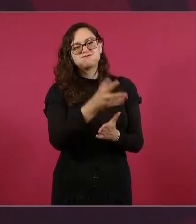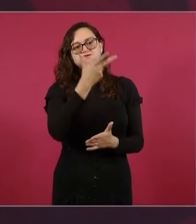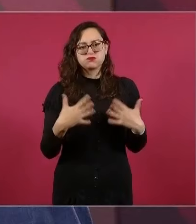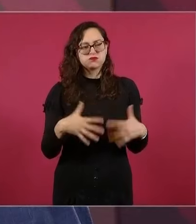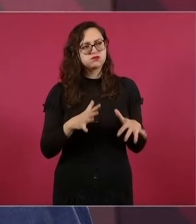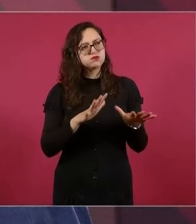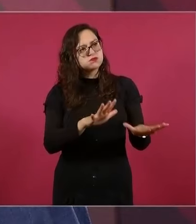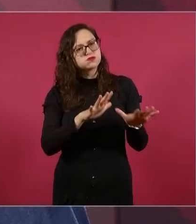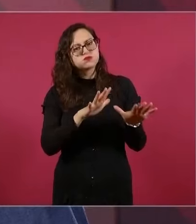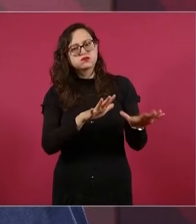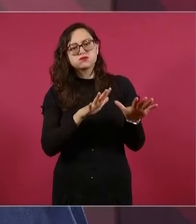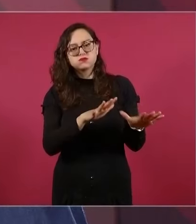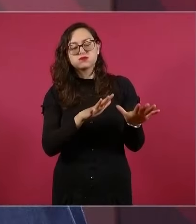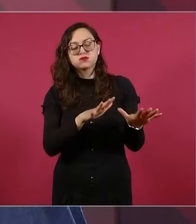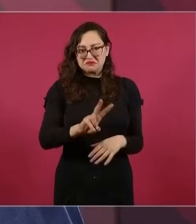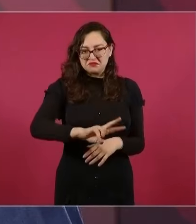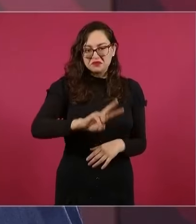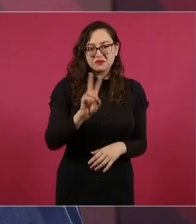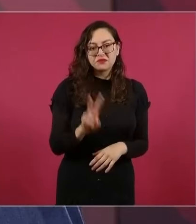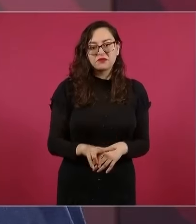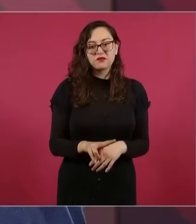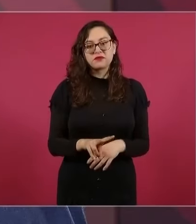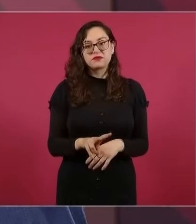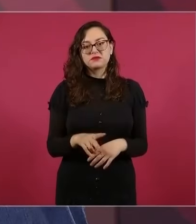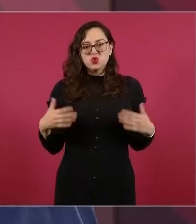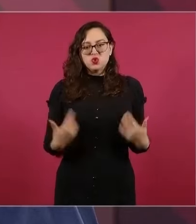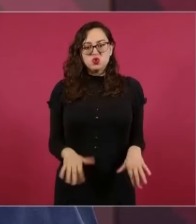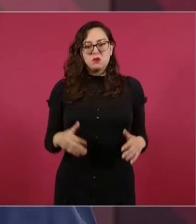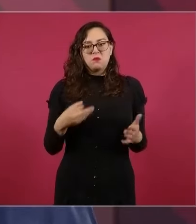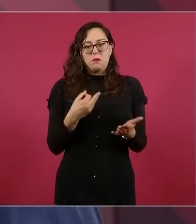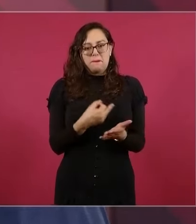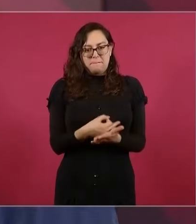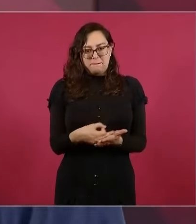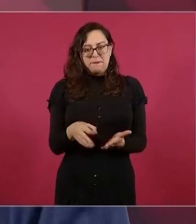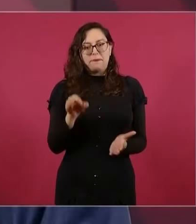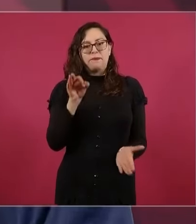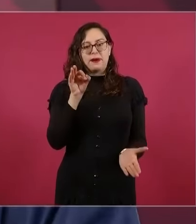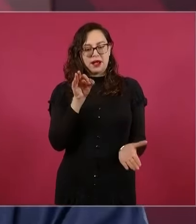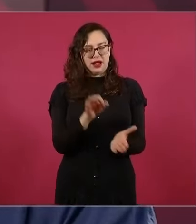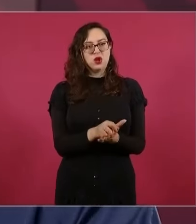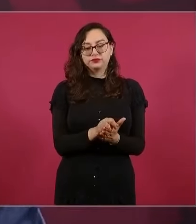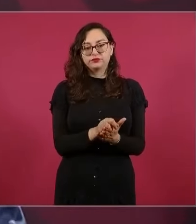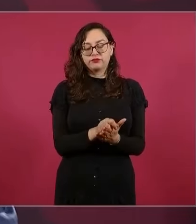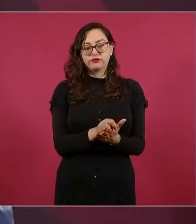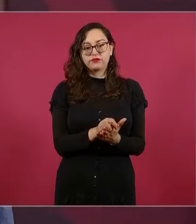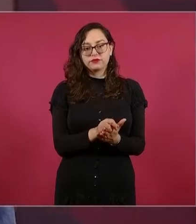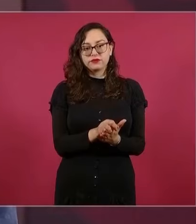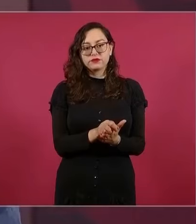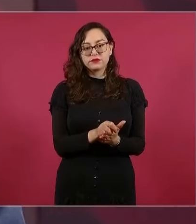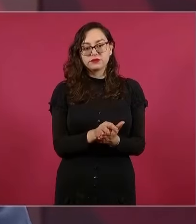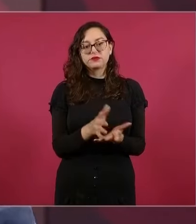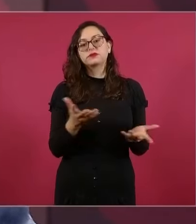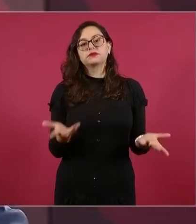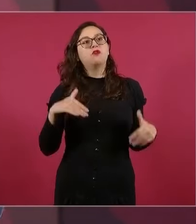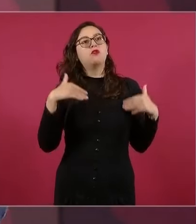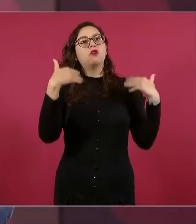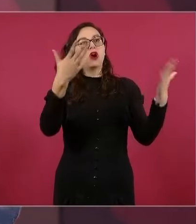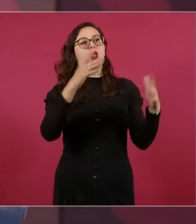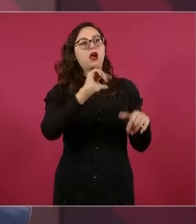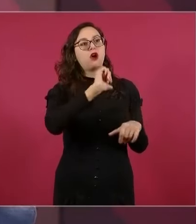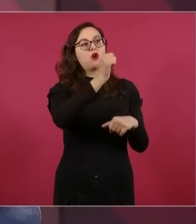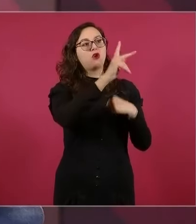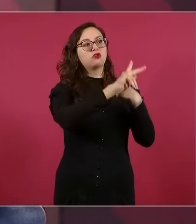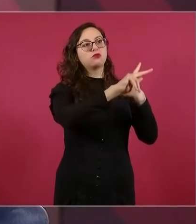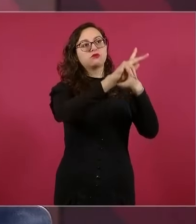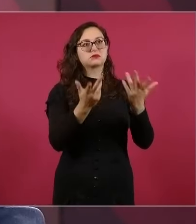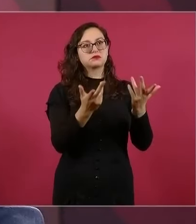por la hazaña que han llevado a cabo. Son la representación de nuestro país, de